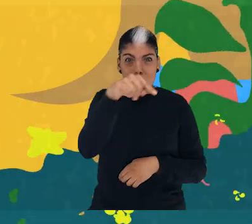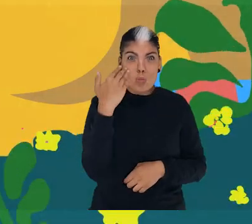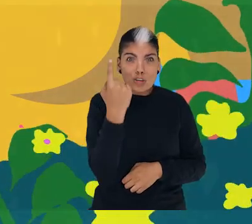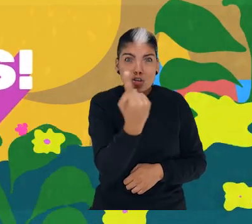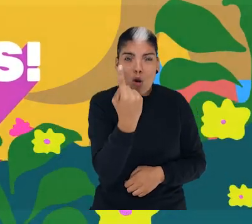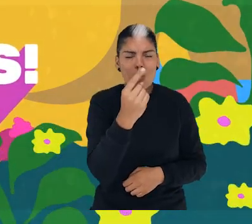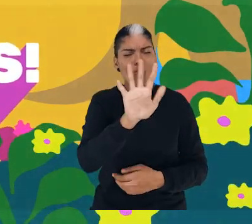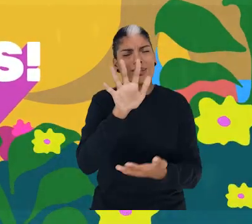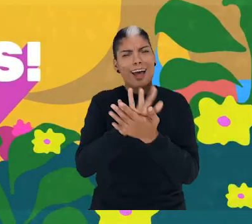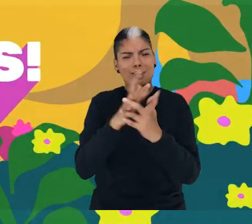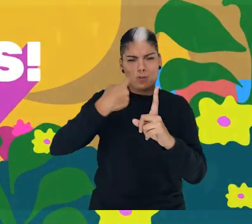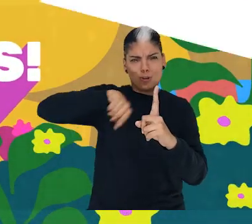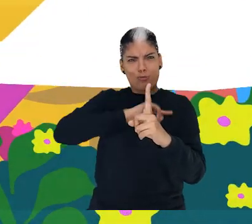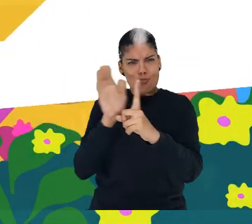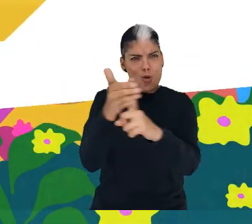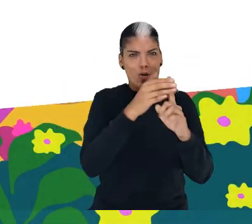entre todas nos cuidamos.